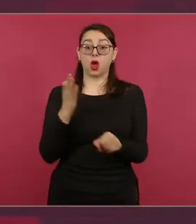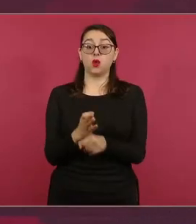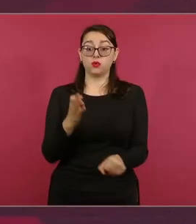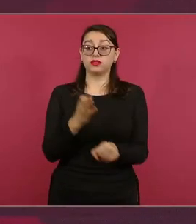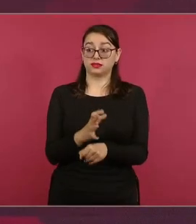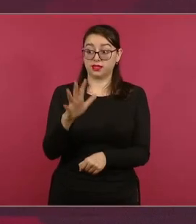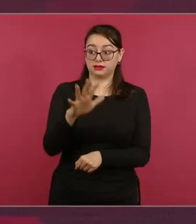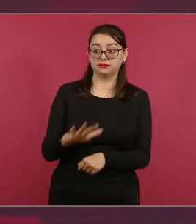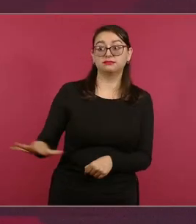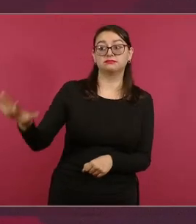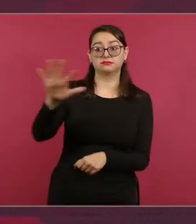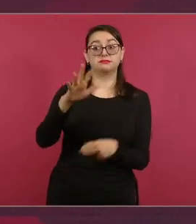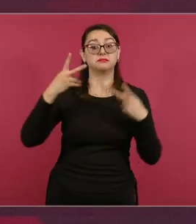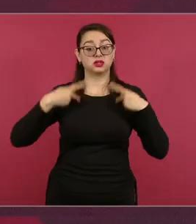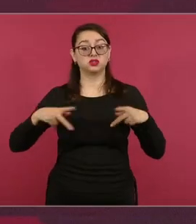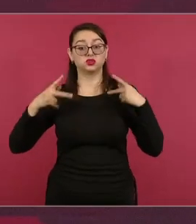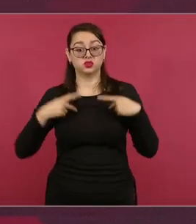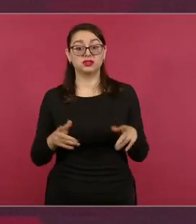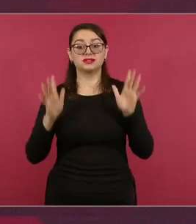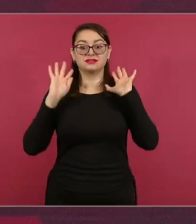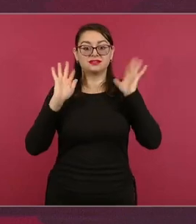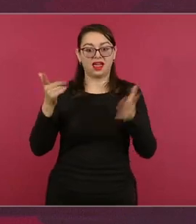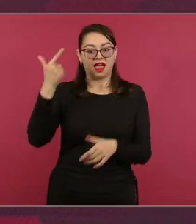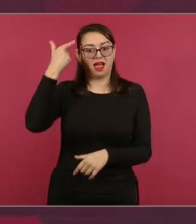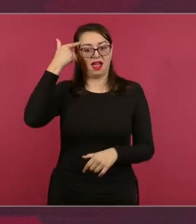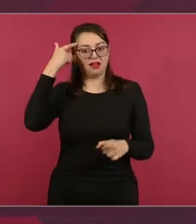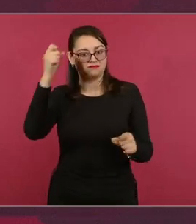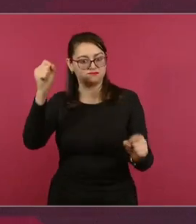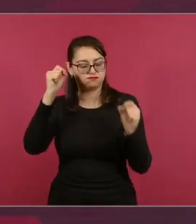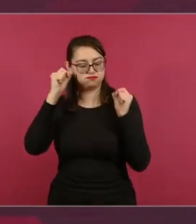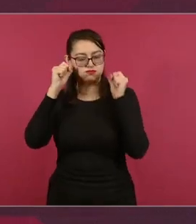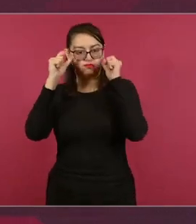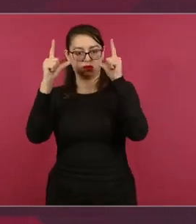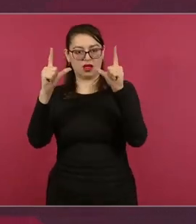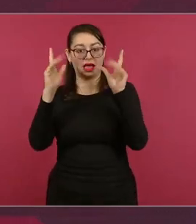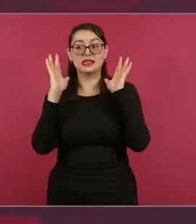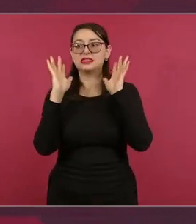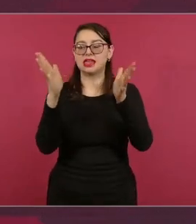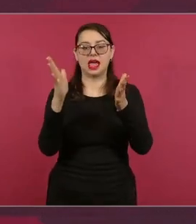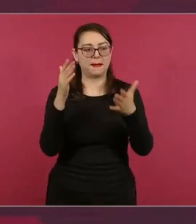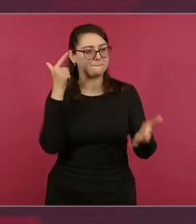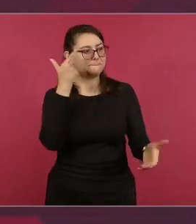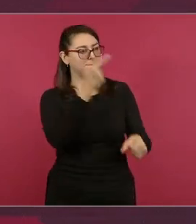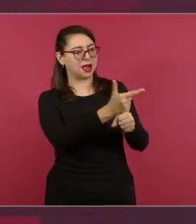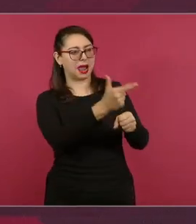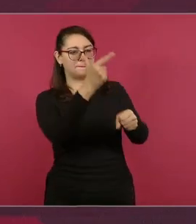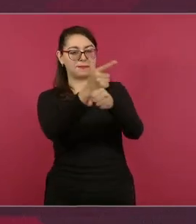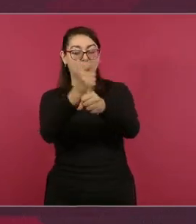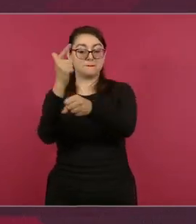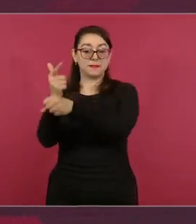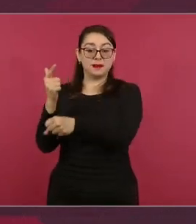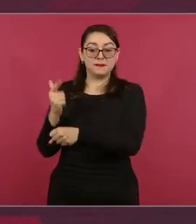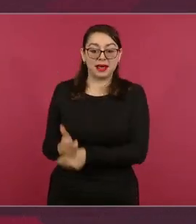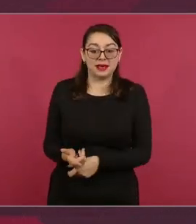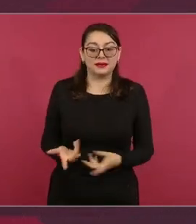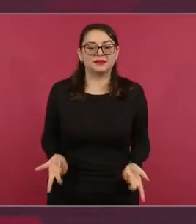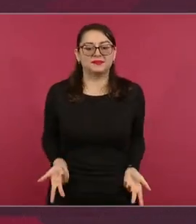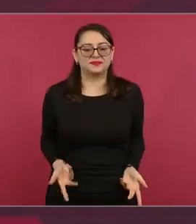apoyo de la gente. Es más, ya no